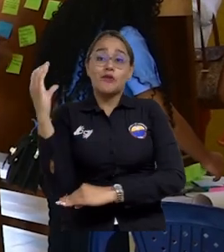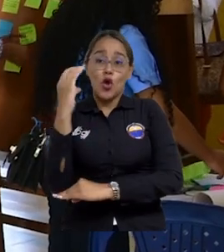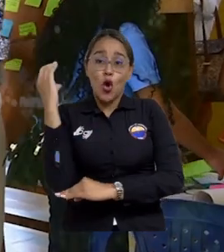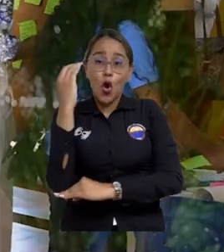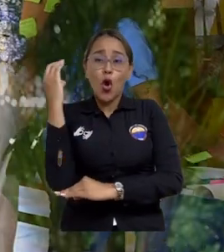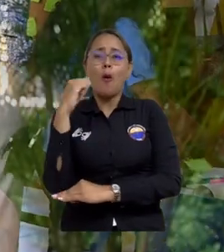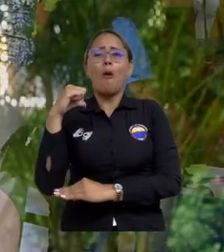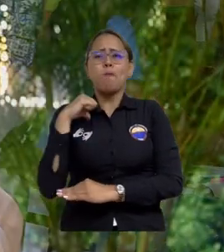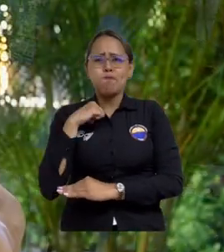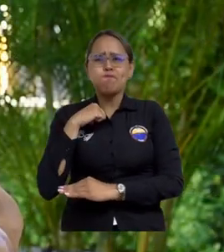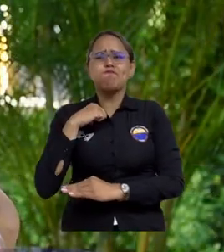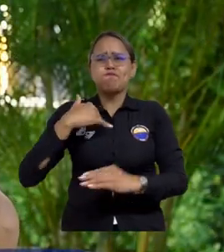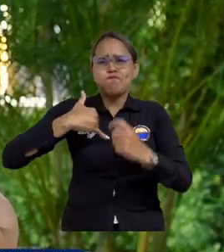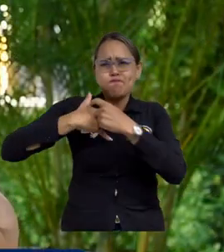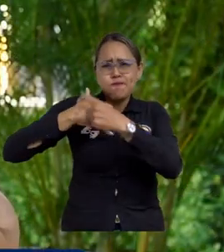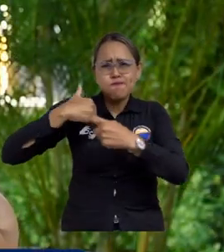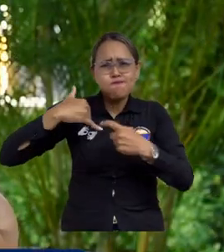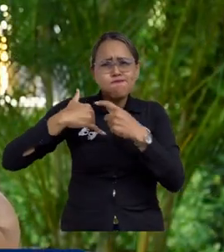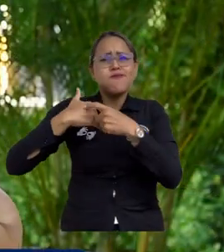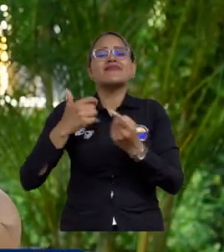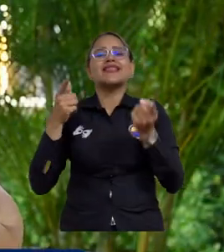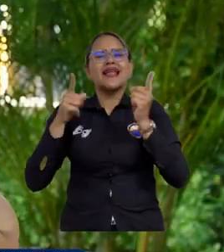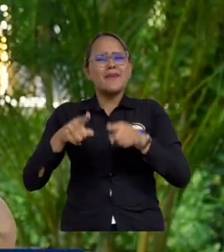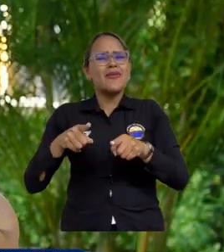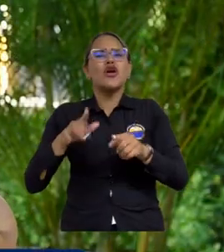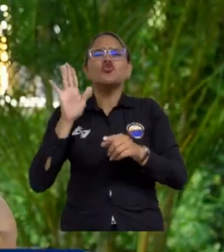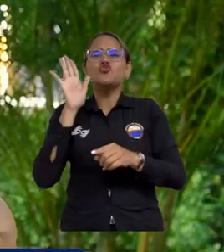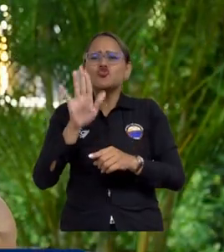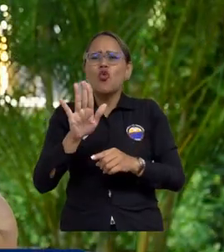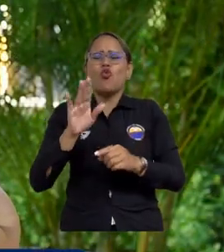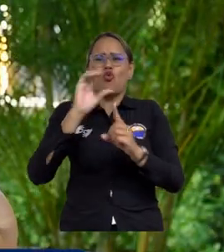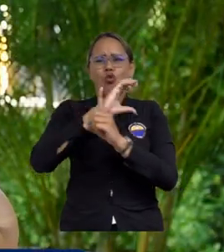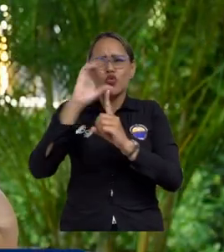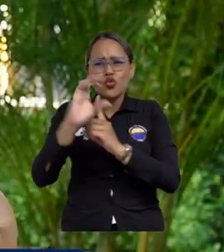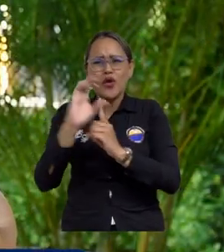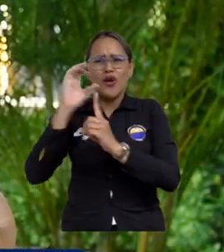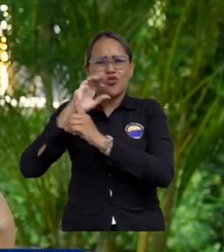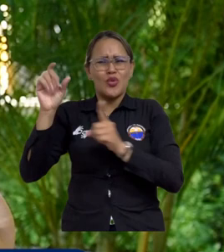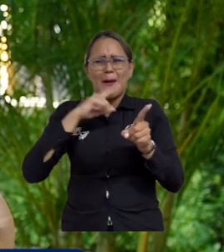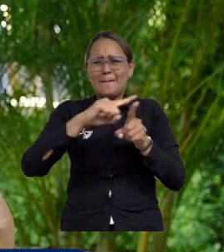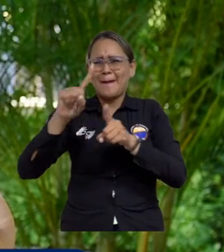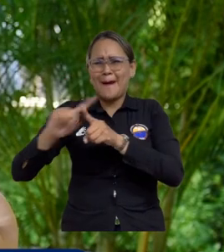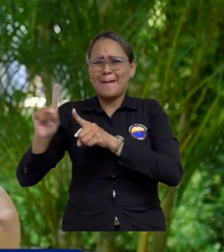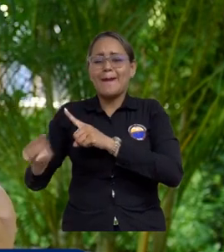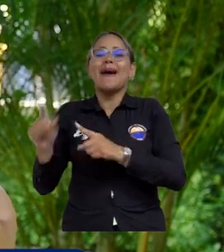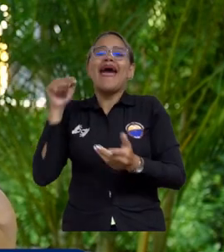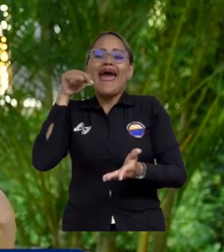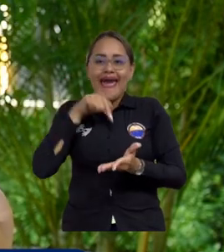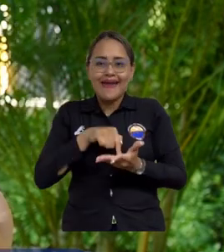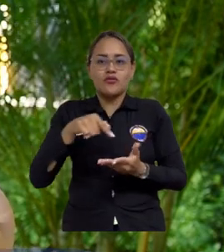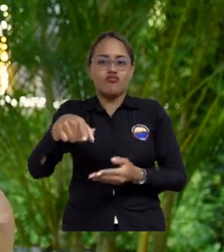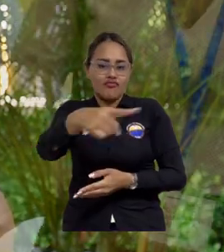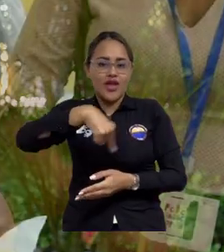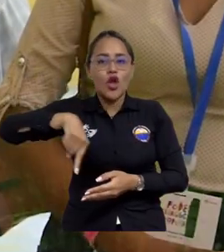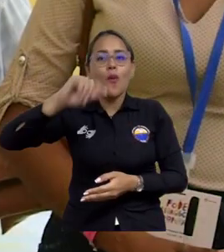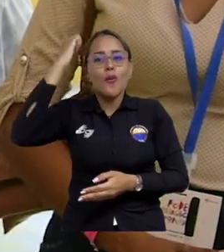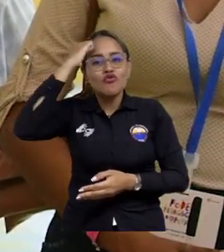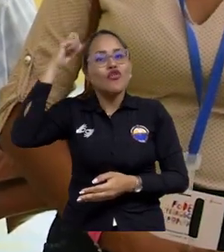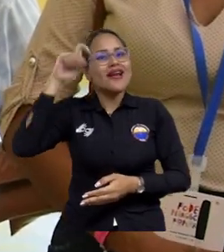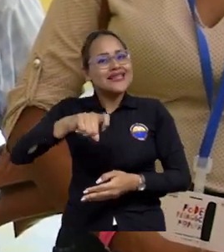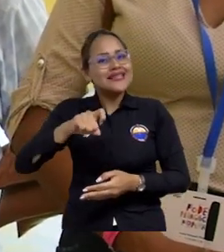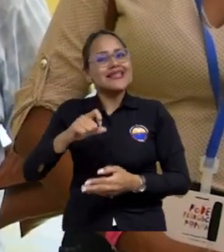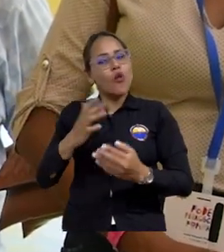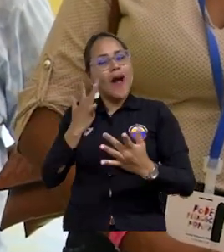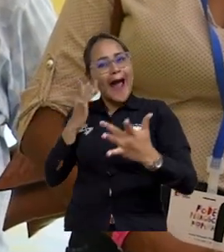Porque Colombia, así como tiene diversas regiones, tiene diversas culturas. Y el sistema educativo y en general el proceso de